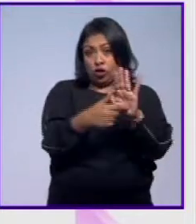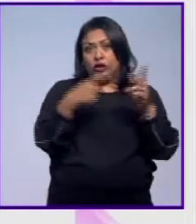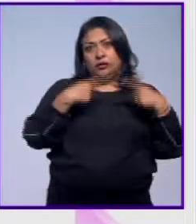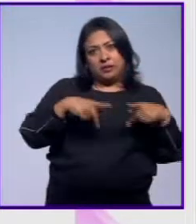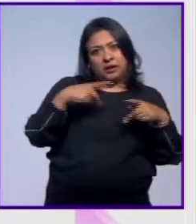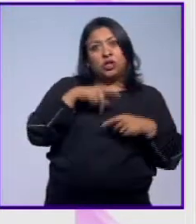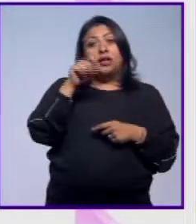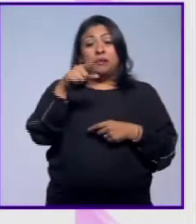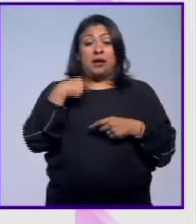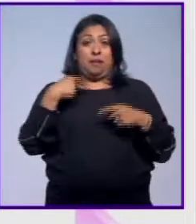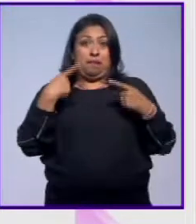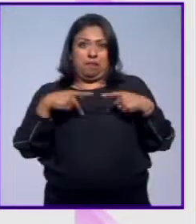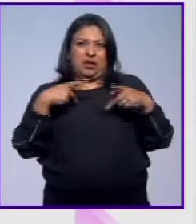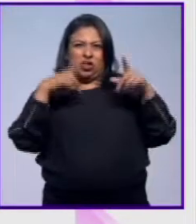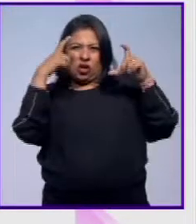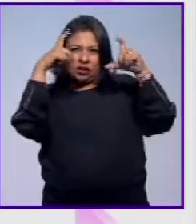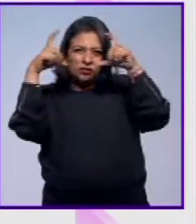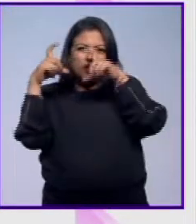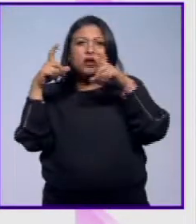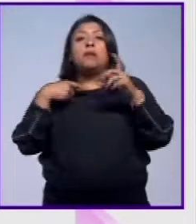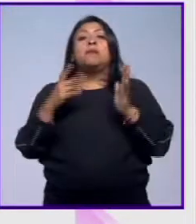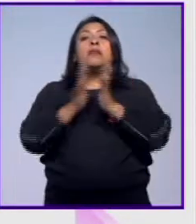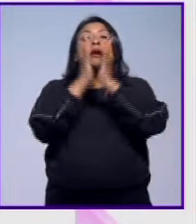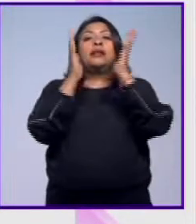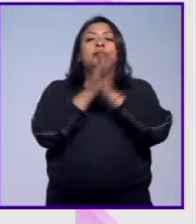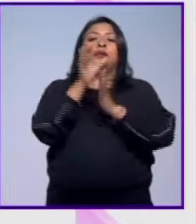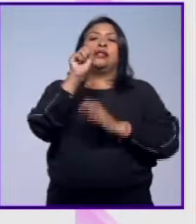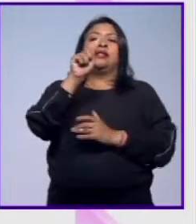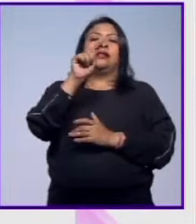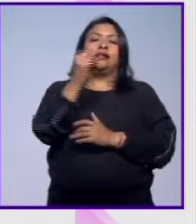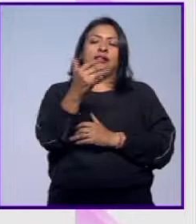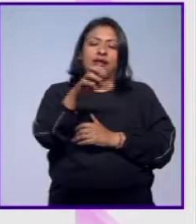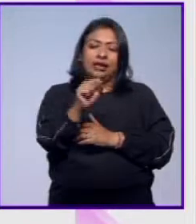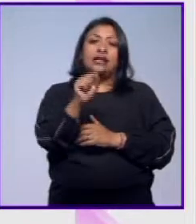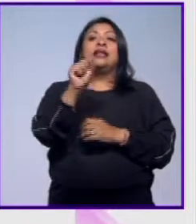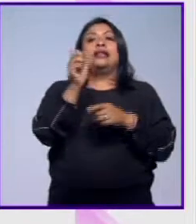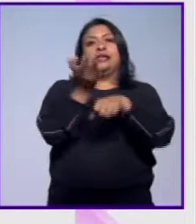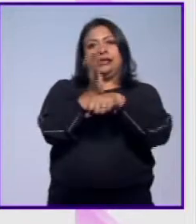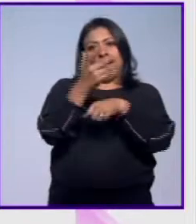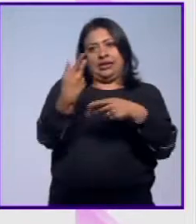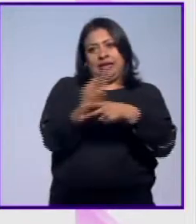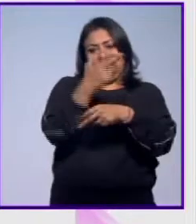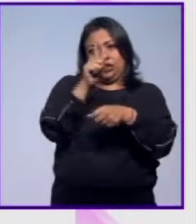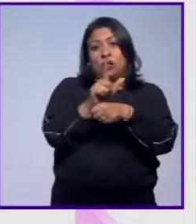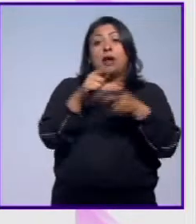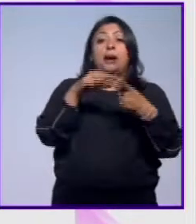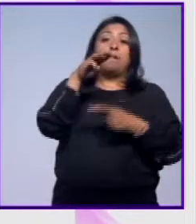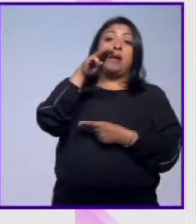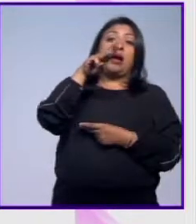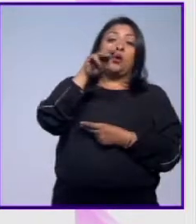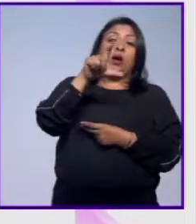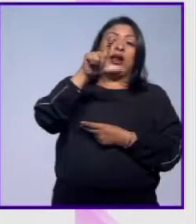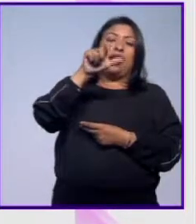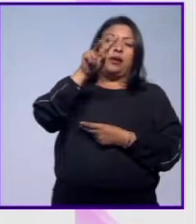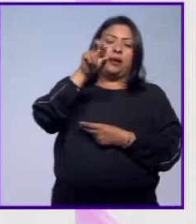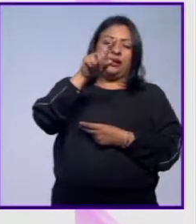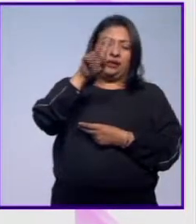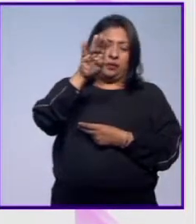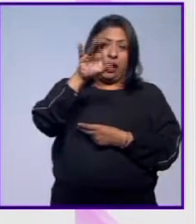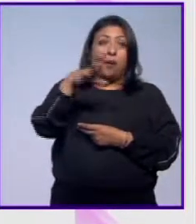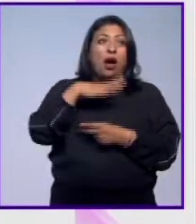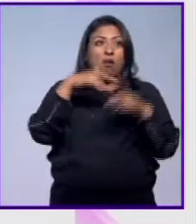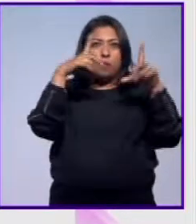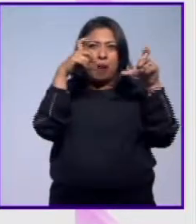fotógrafos que han participado, en un hecho que se llaman los Stills del Cine Nacional, Manuel Álvarez Bravo fue uno de los que hizo esta foto fija